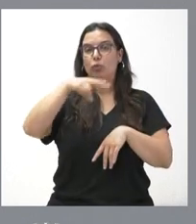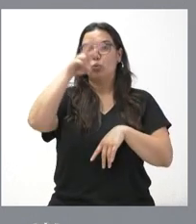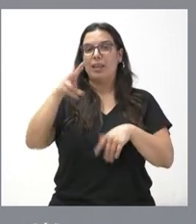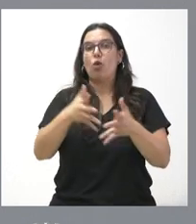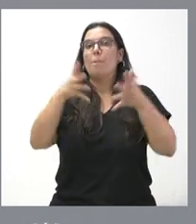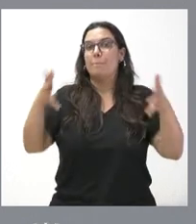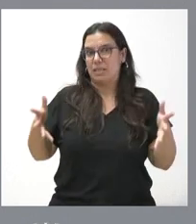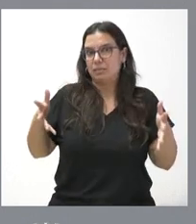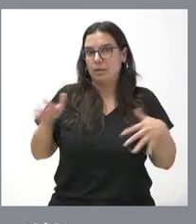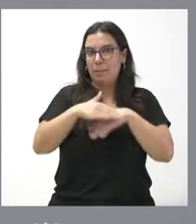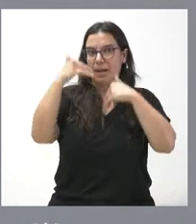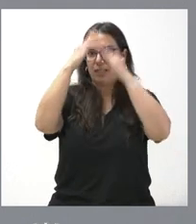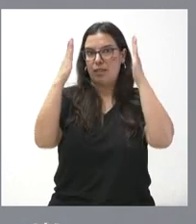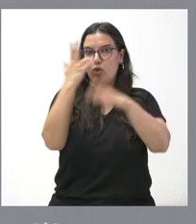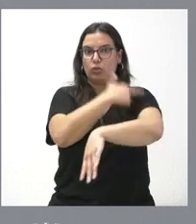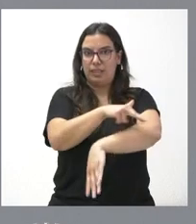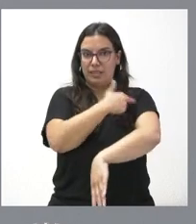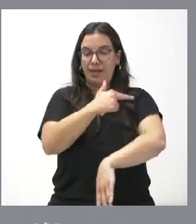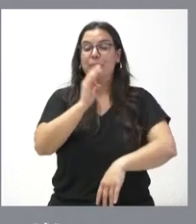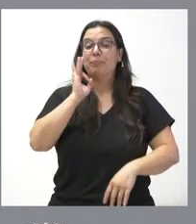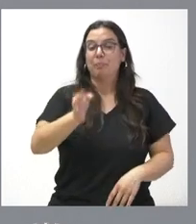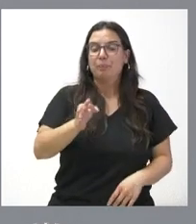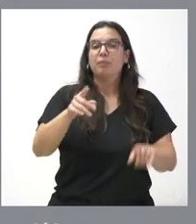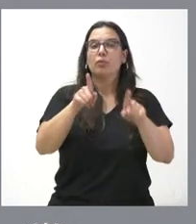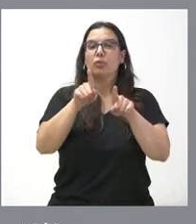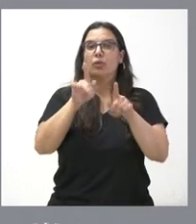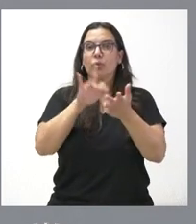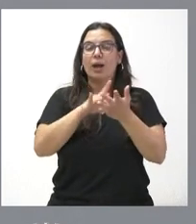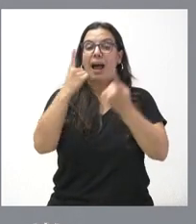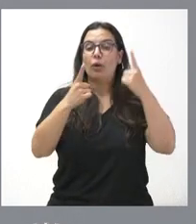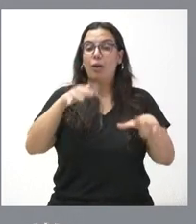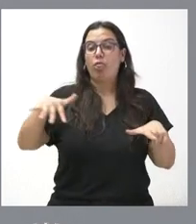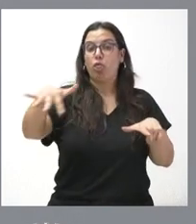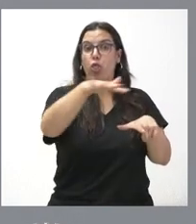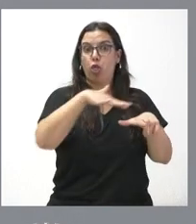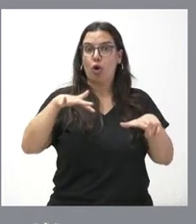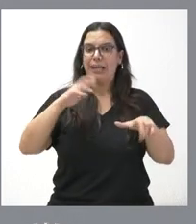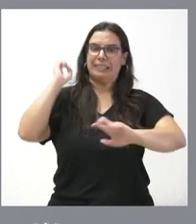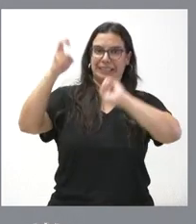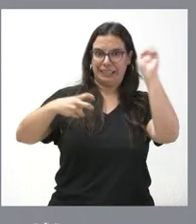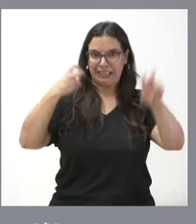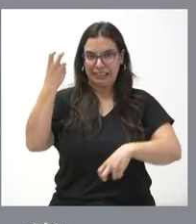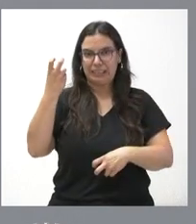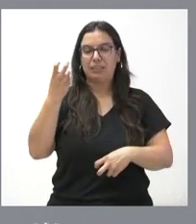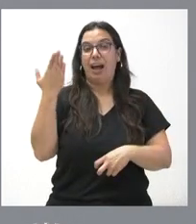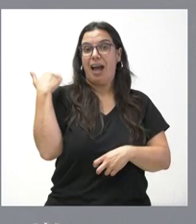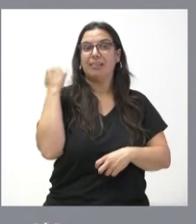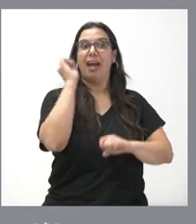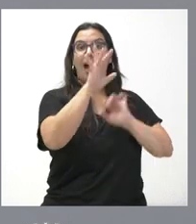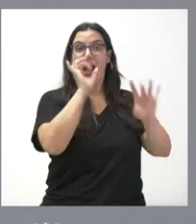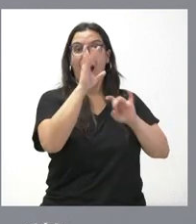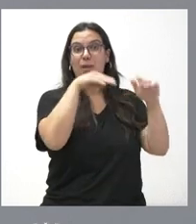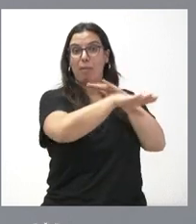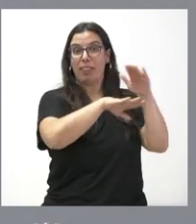sanitaria. Hay una reordenación de determinadas ubicaciones que se iban a destinar a almacenamientos, que se